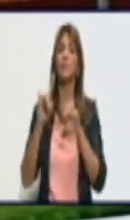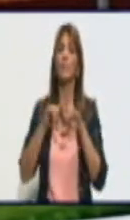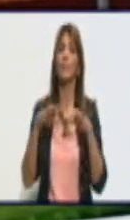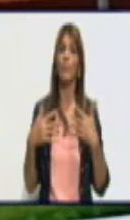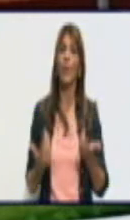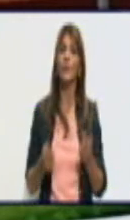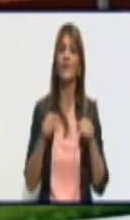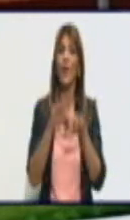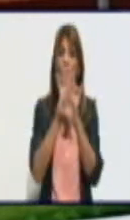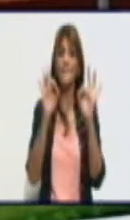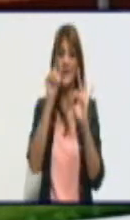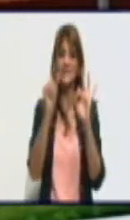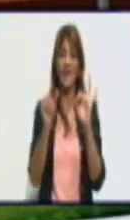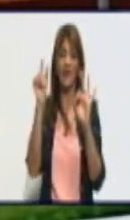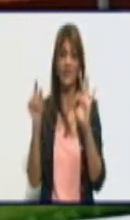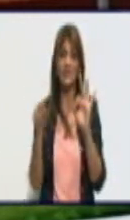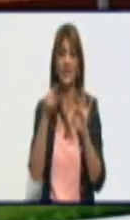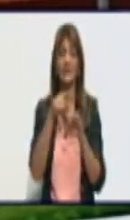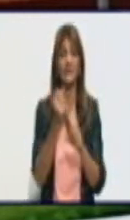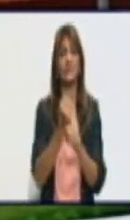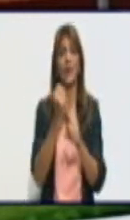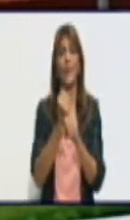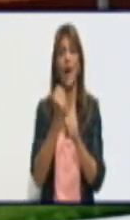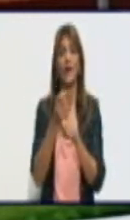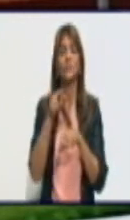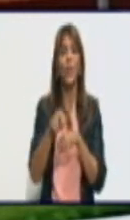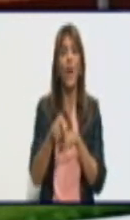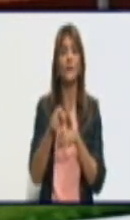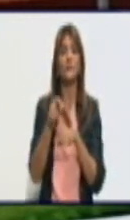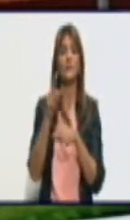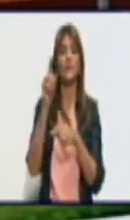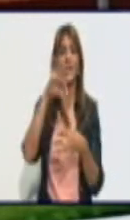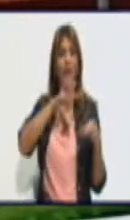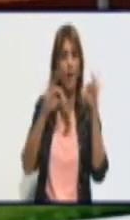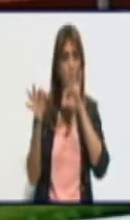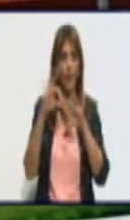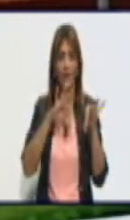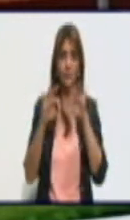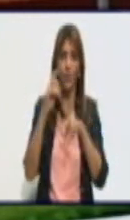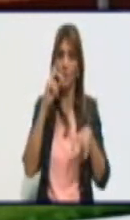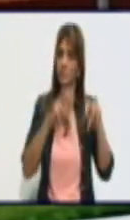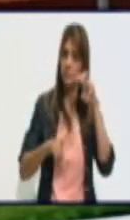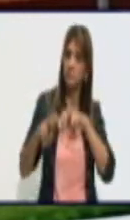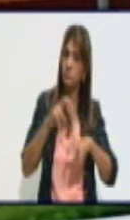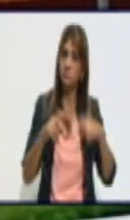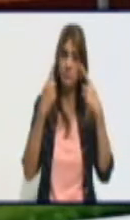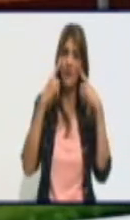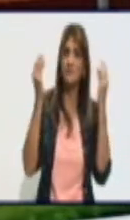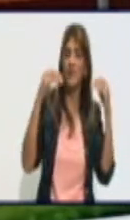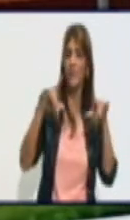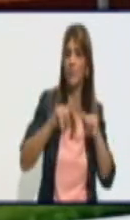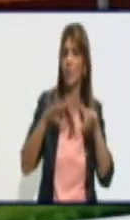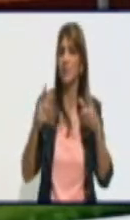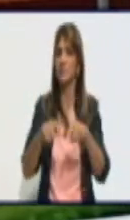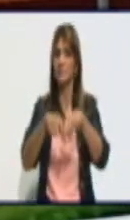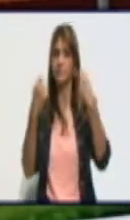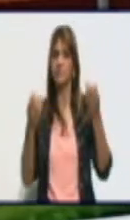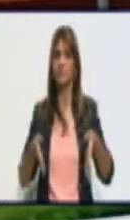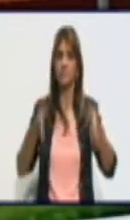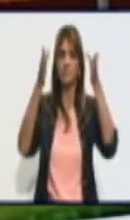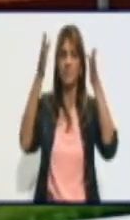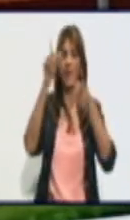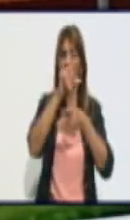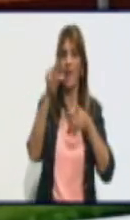especialistas que están laborando en este momento en el Laboratorio de Biología Molecular de esta provincia, trabajando en